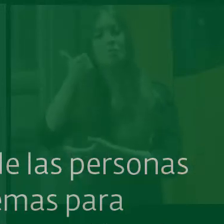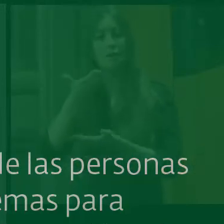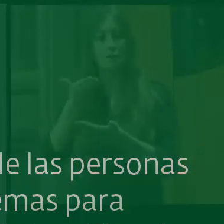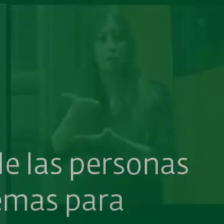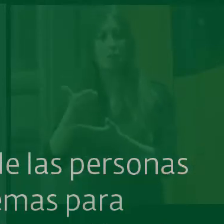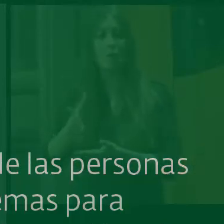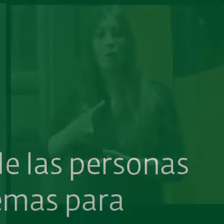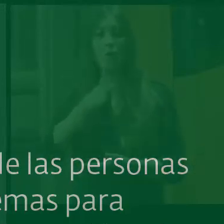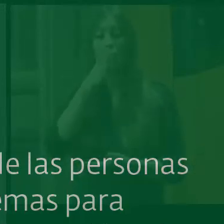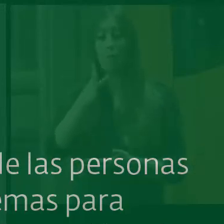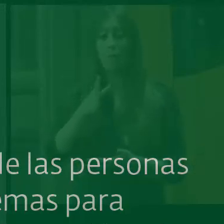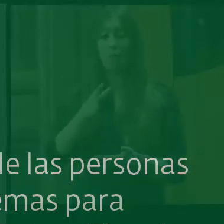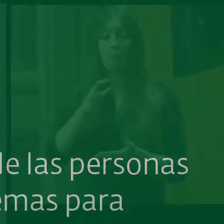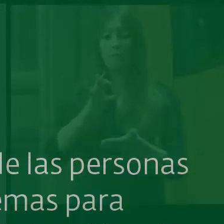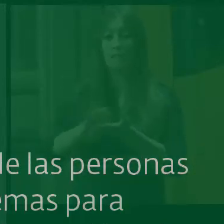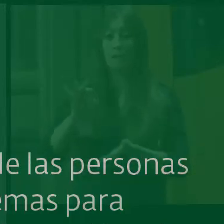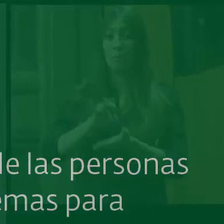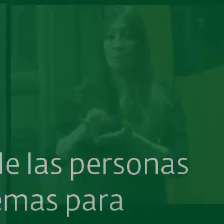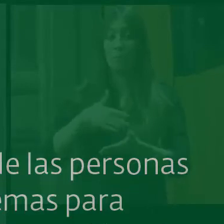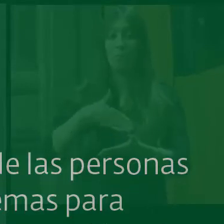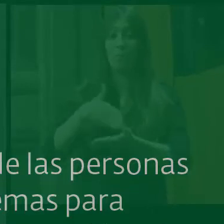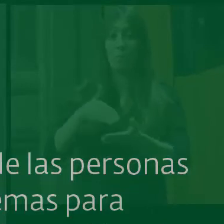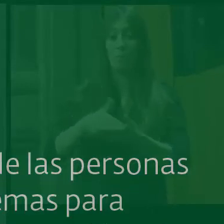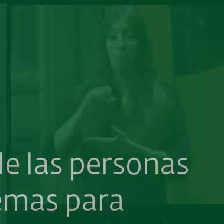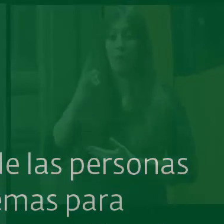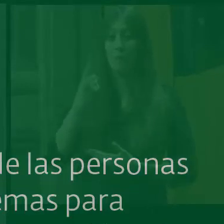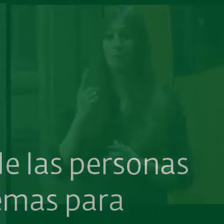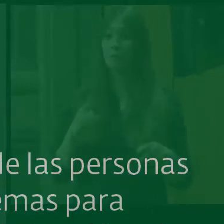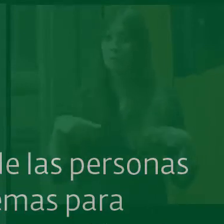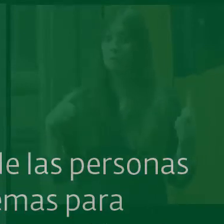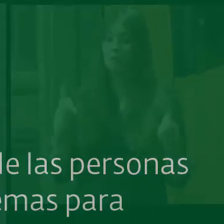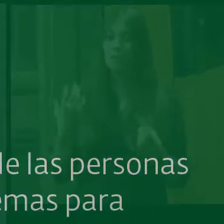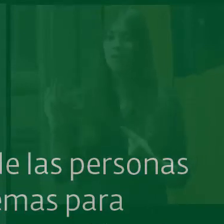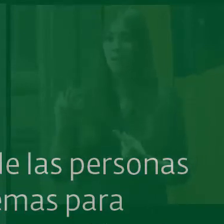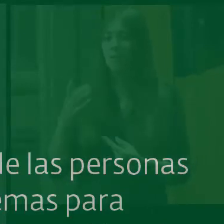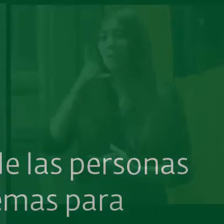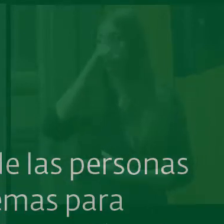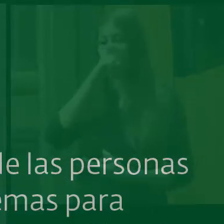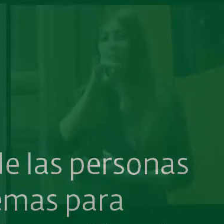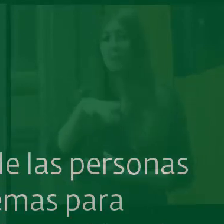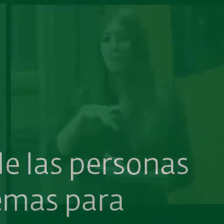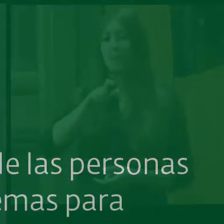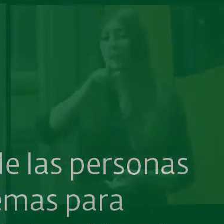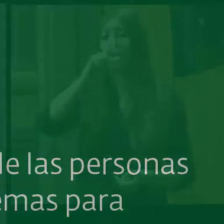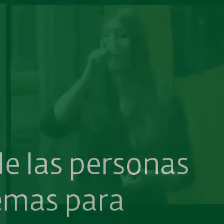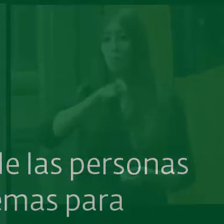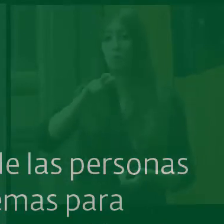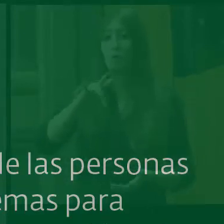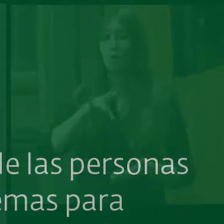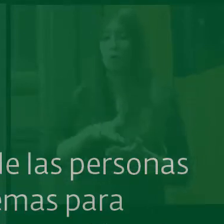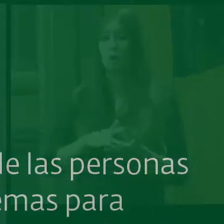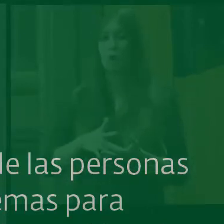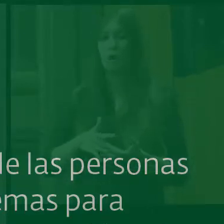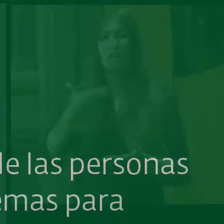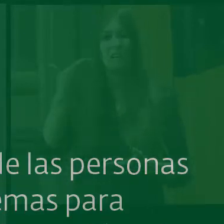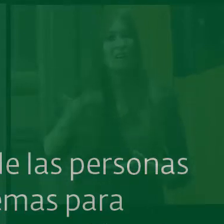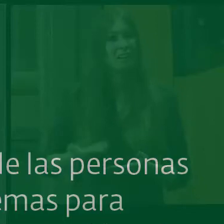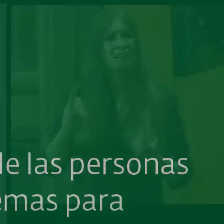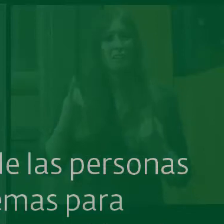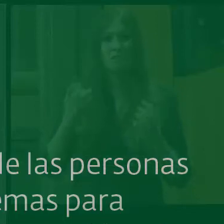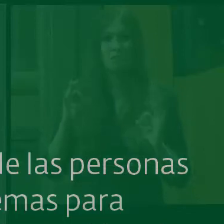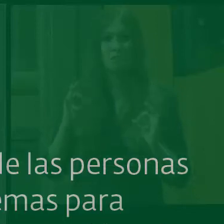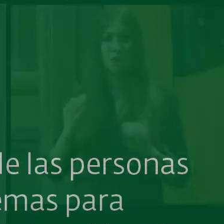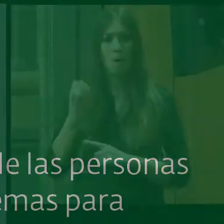el desempleo es muy alto. Tenemos que acordarnos de las personas con grandes necesidades de apoyo.